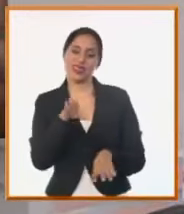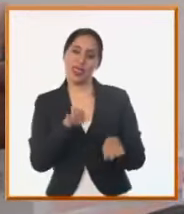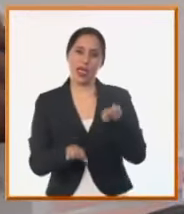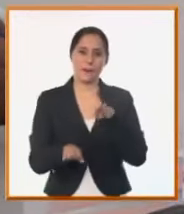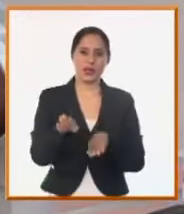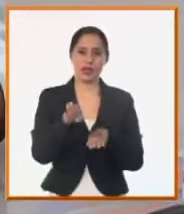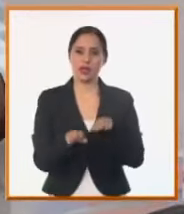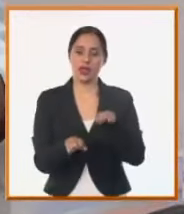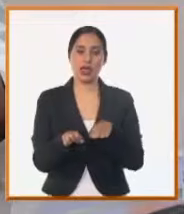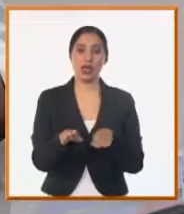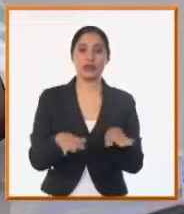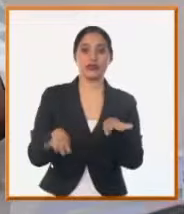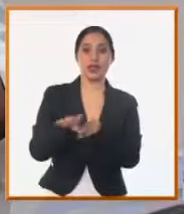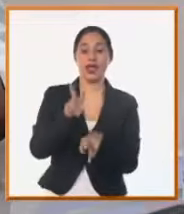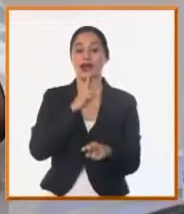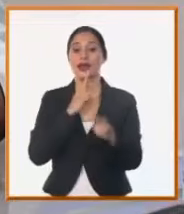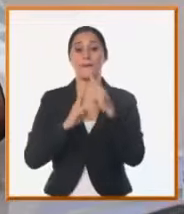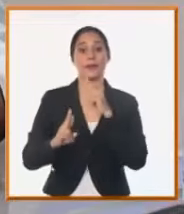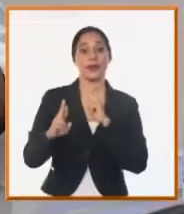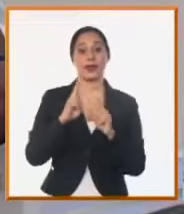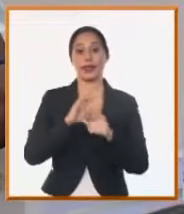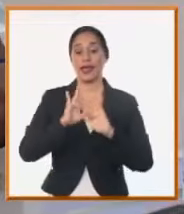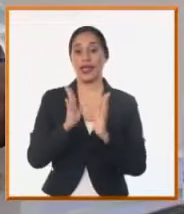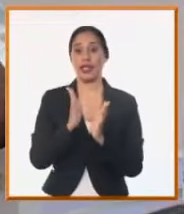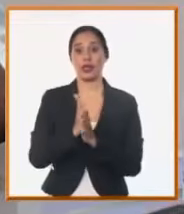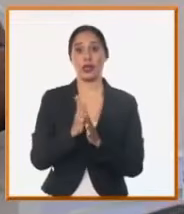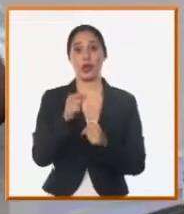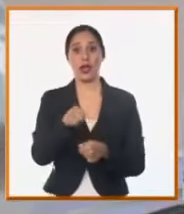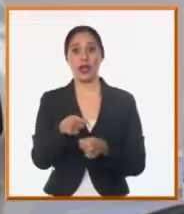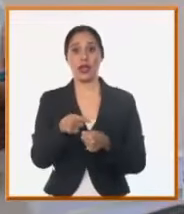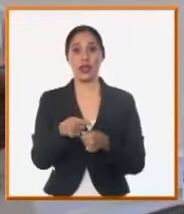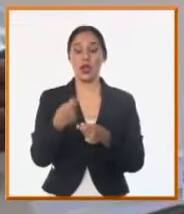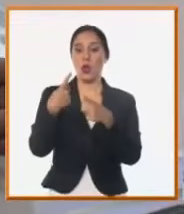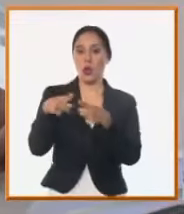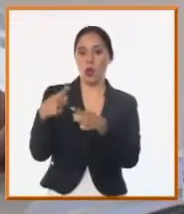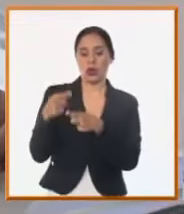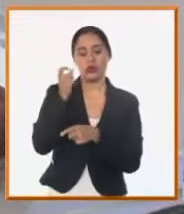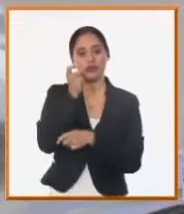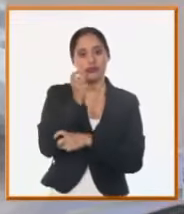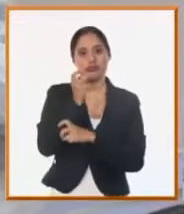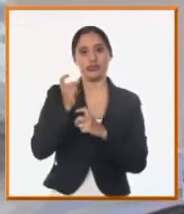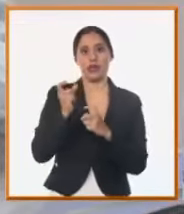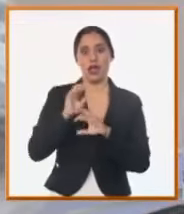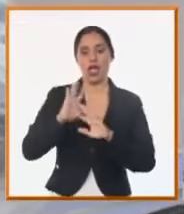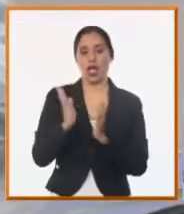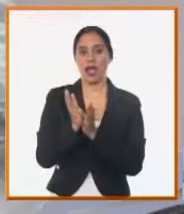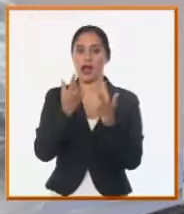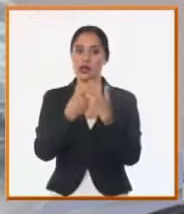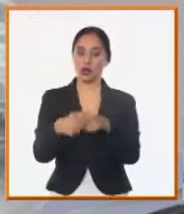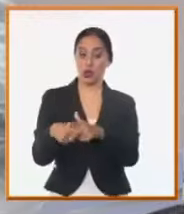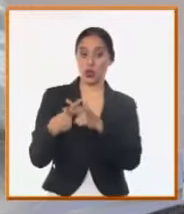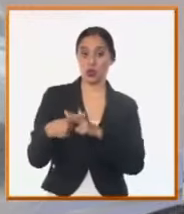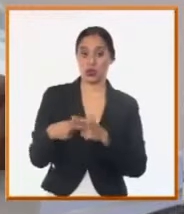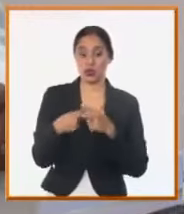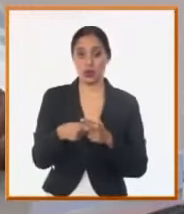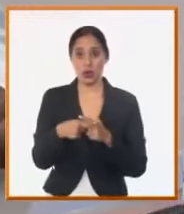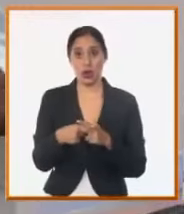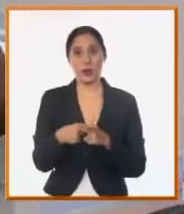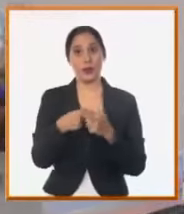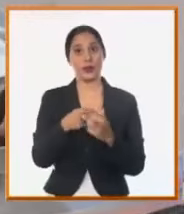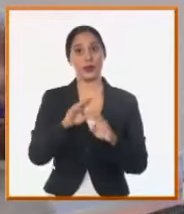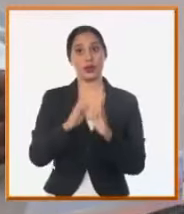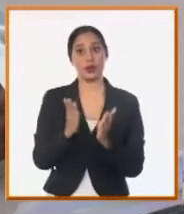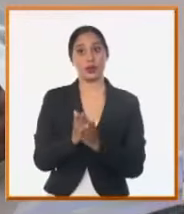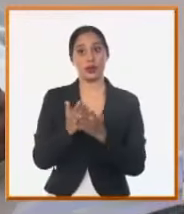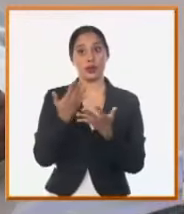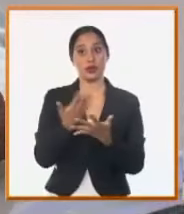respuesta tanto de temas financieros para la solución de para los